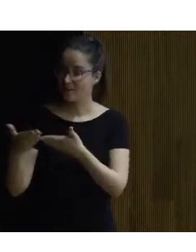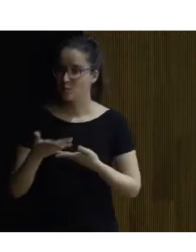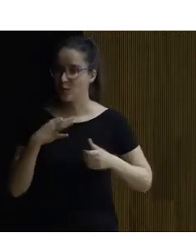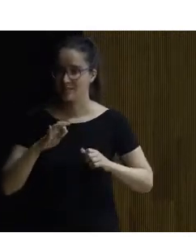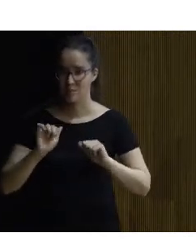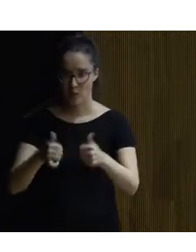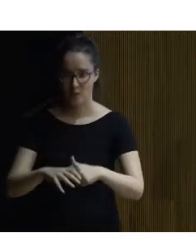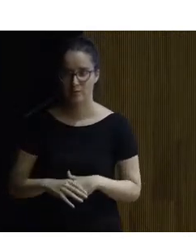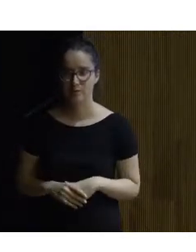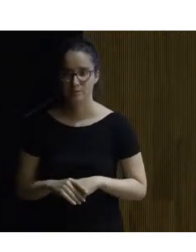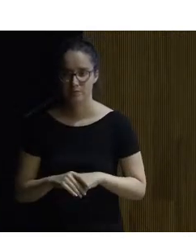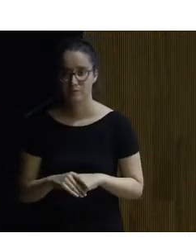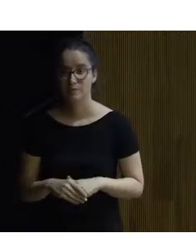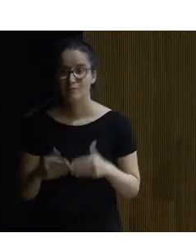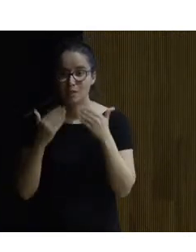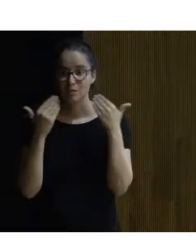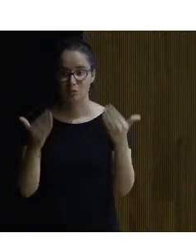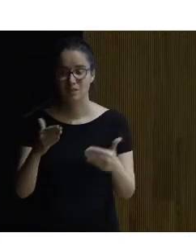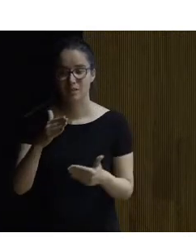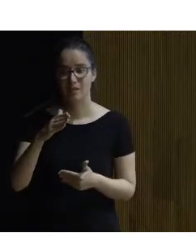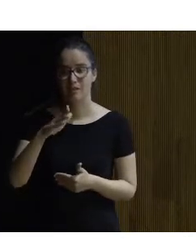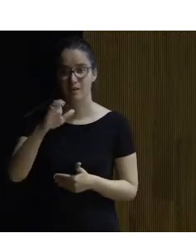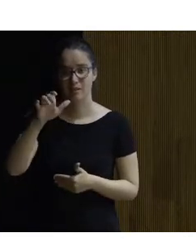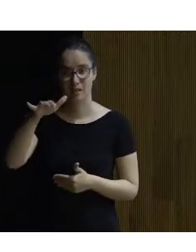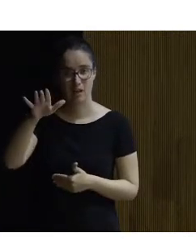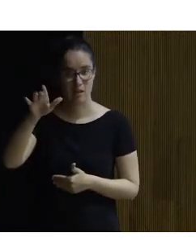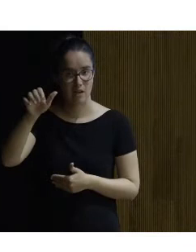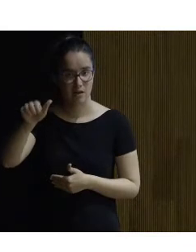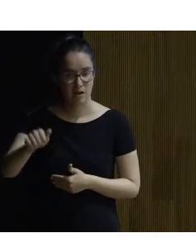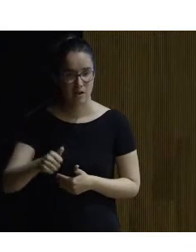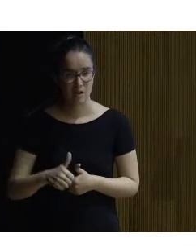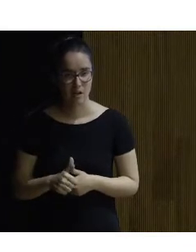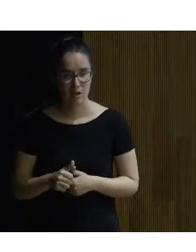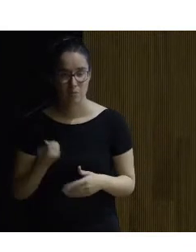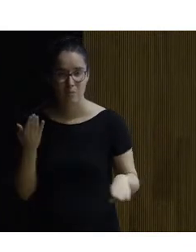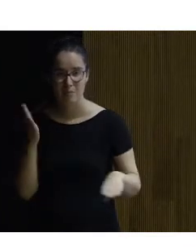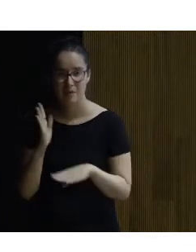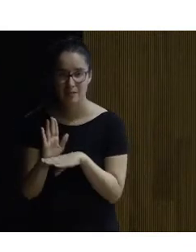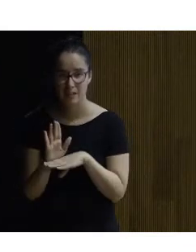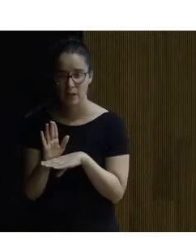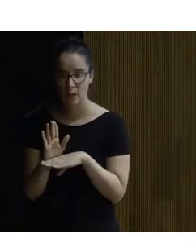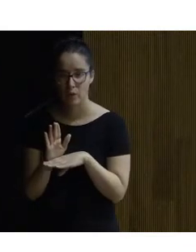muy bien muchas gracias Elena por tu amable presentación